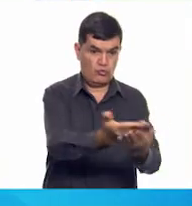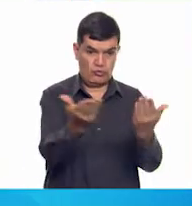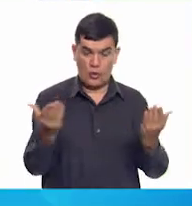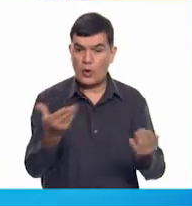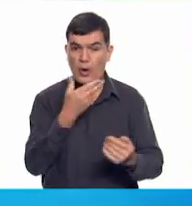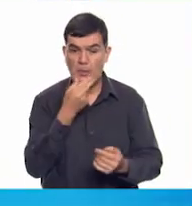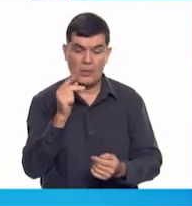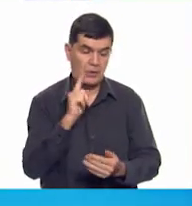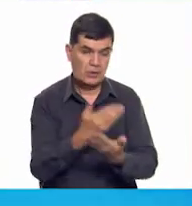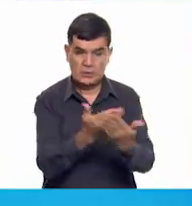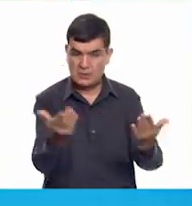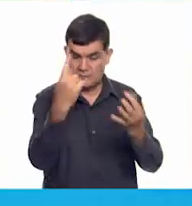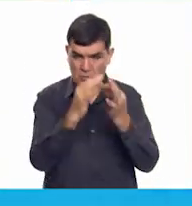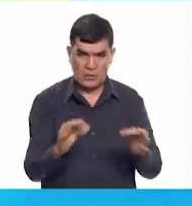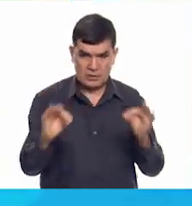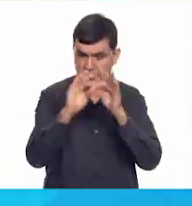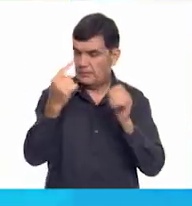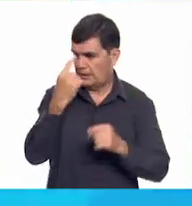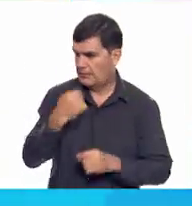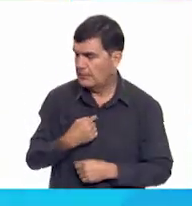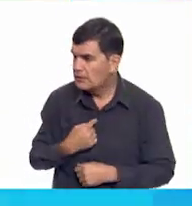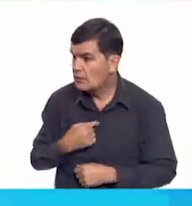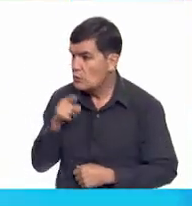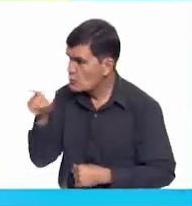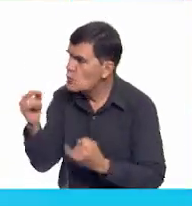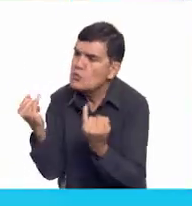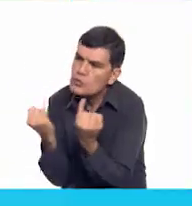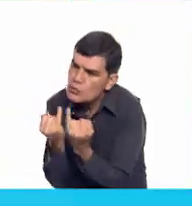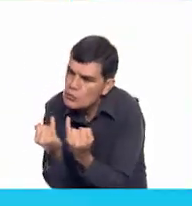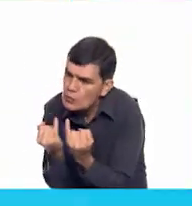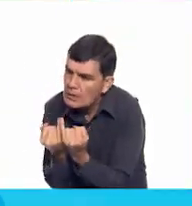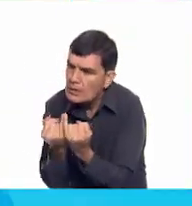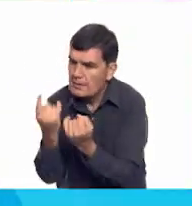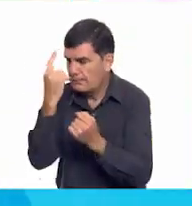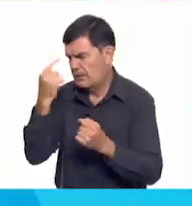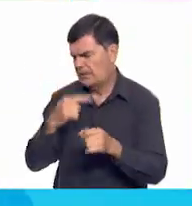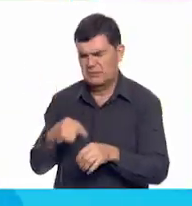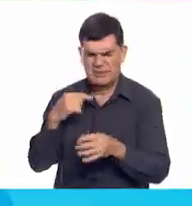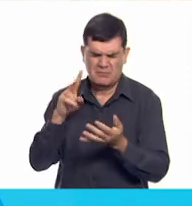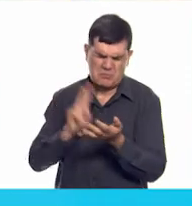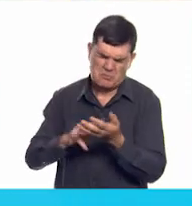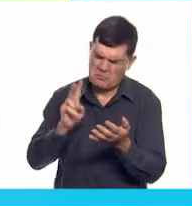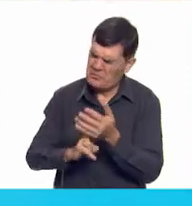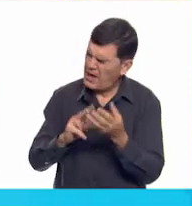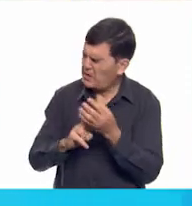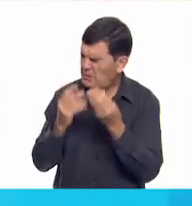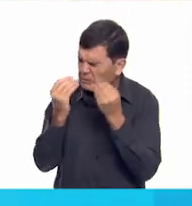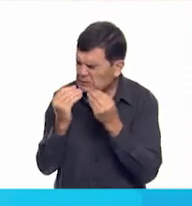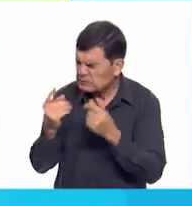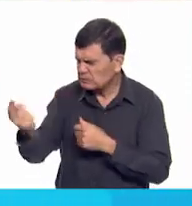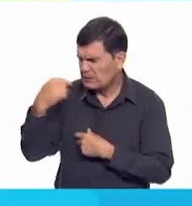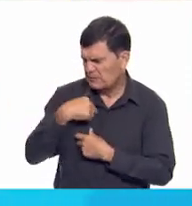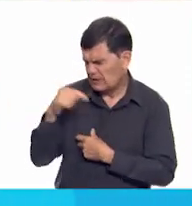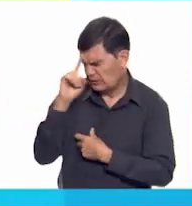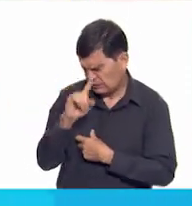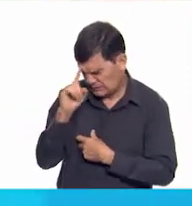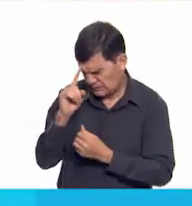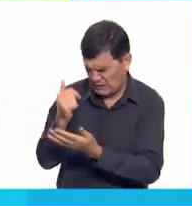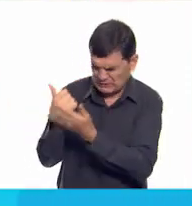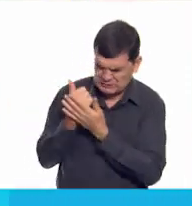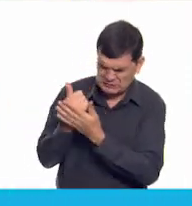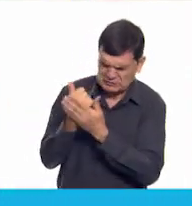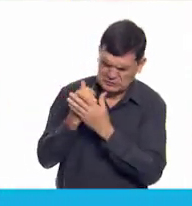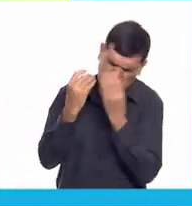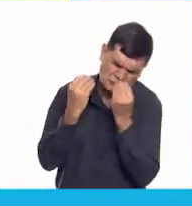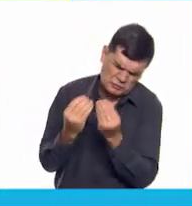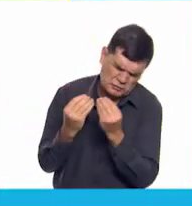importantes para mí. Tú también, ahora es muy valioso. Tus consejos me han ayudado